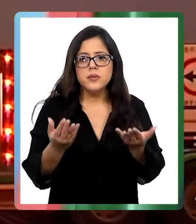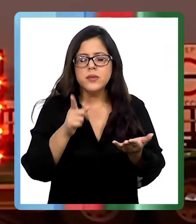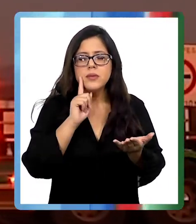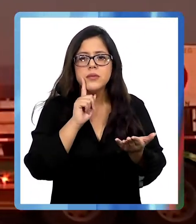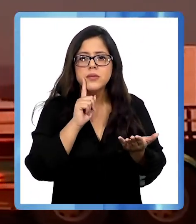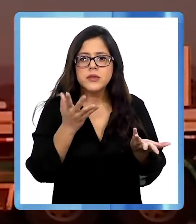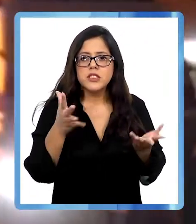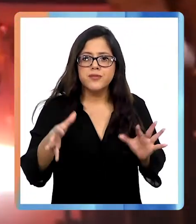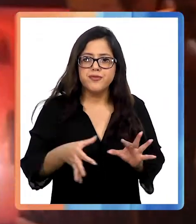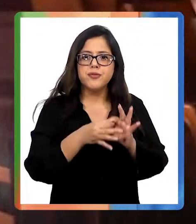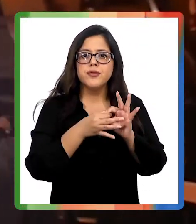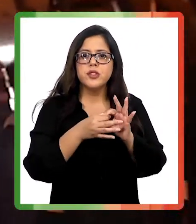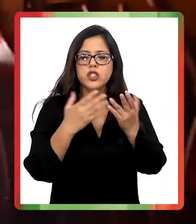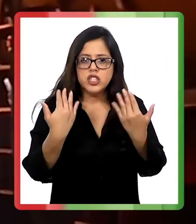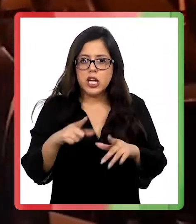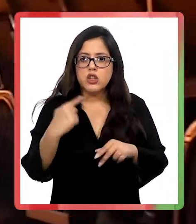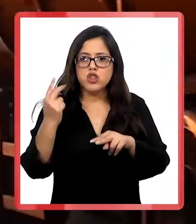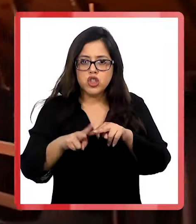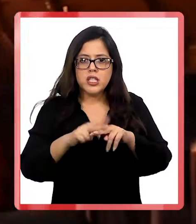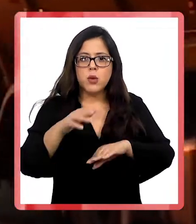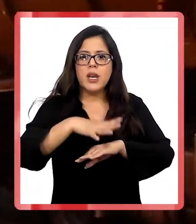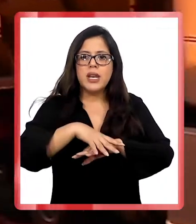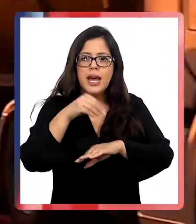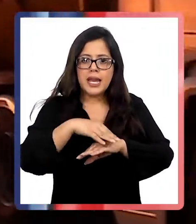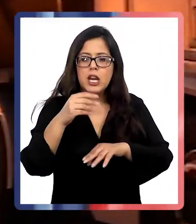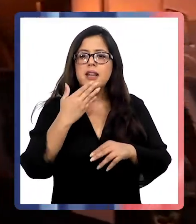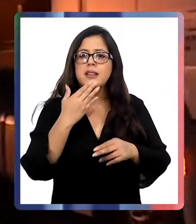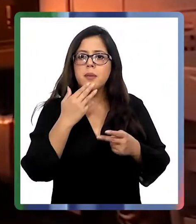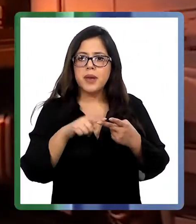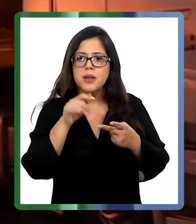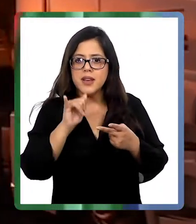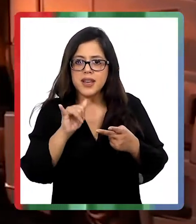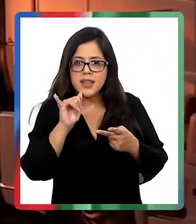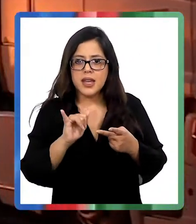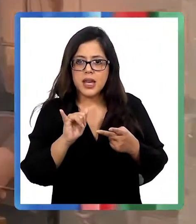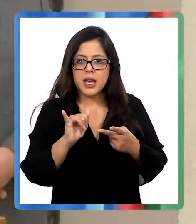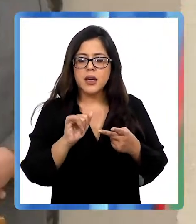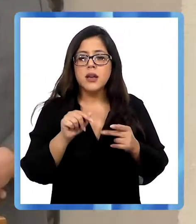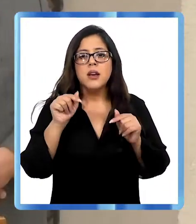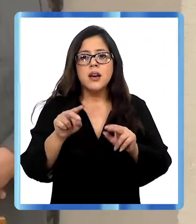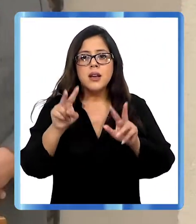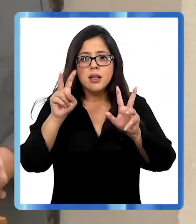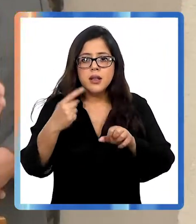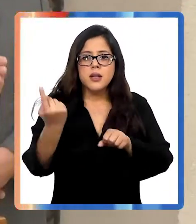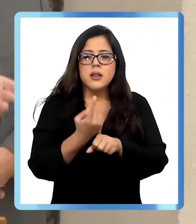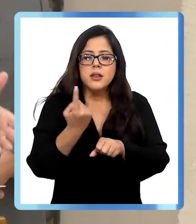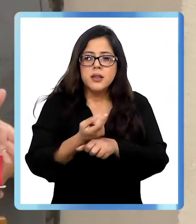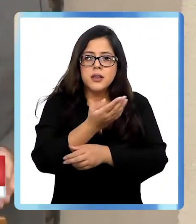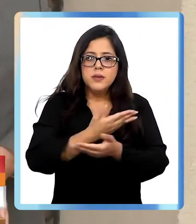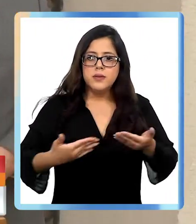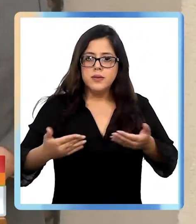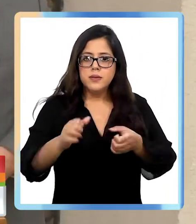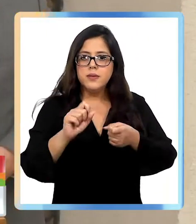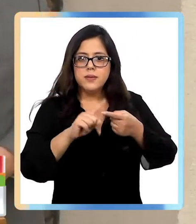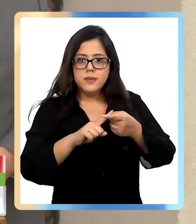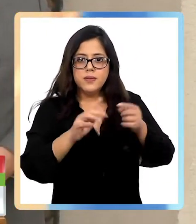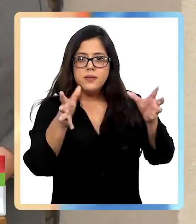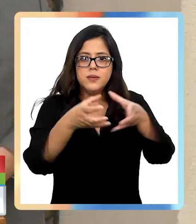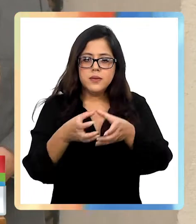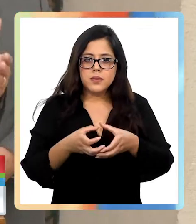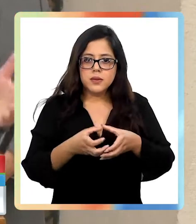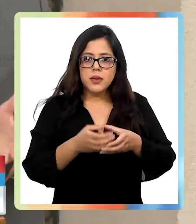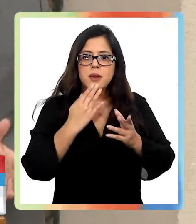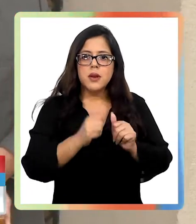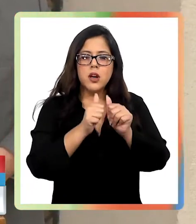obviamente una relación con lo que ya hicimos en Arica, con lo que ya hicimos en Iquique, en cuanto a conversar primero con los